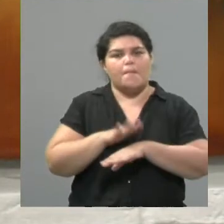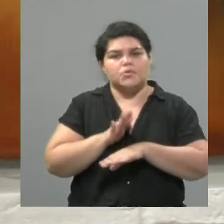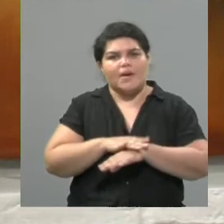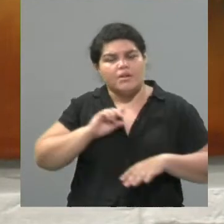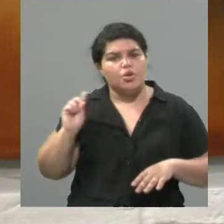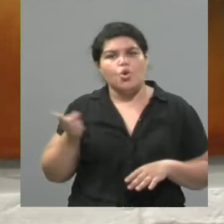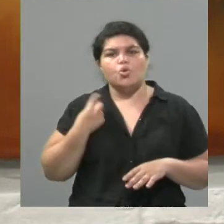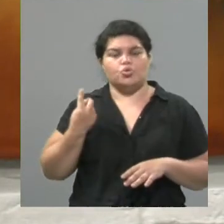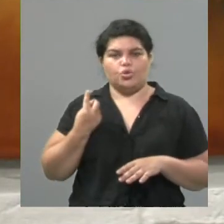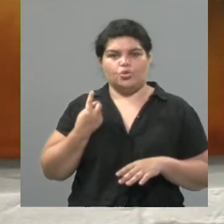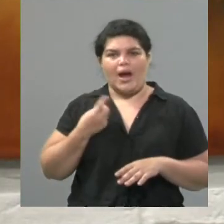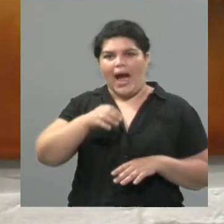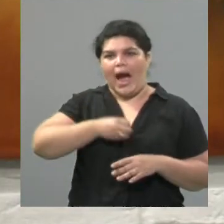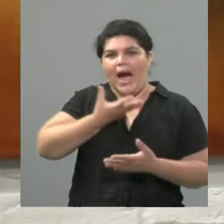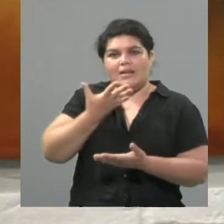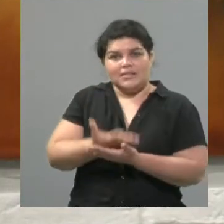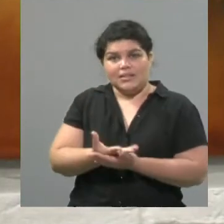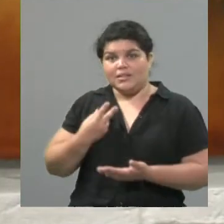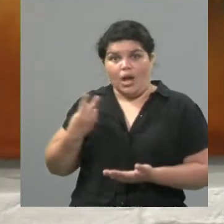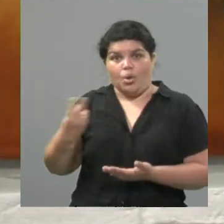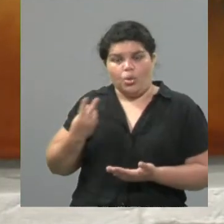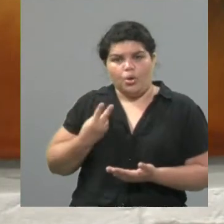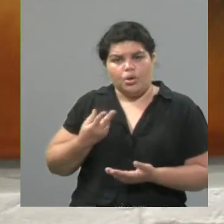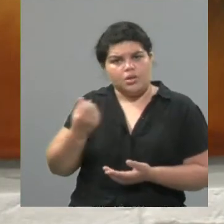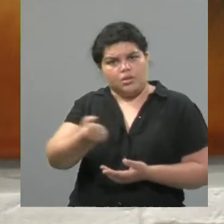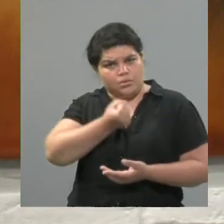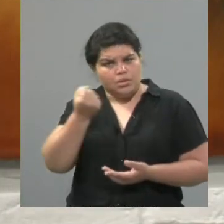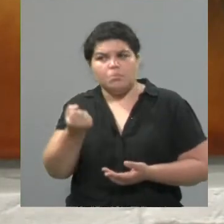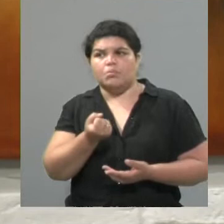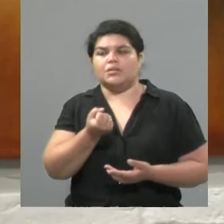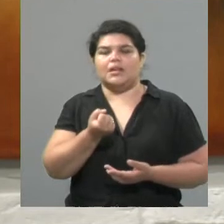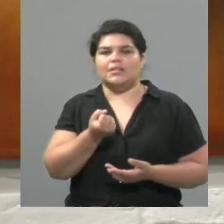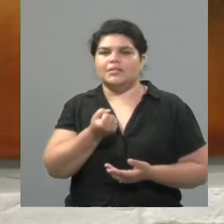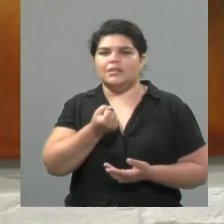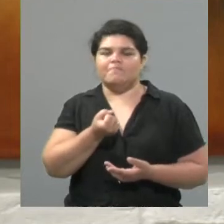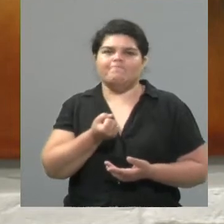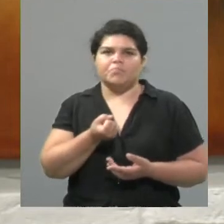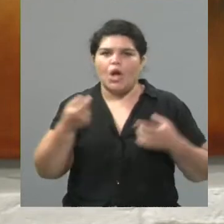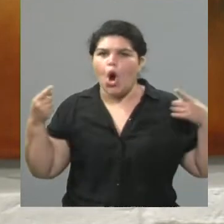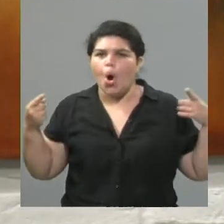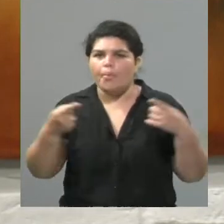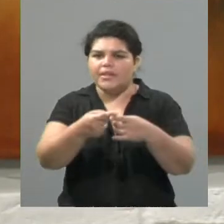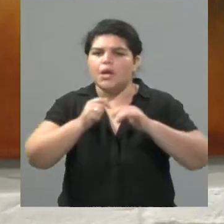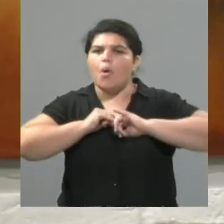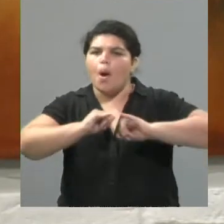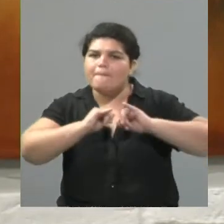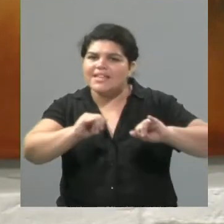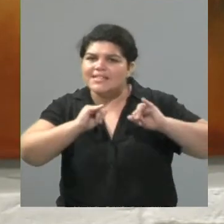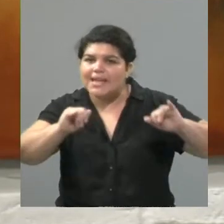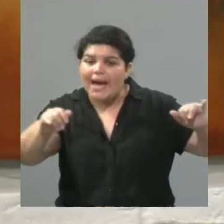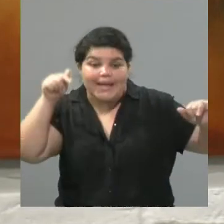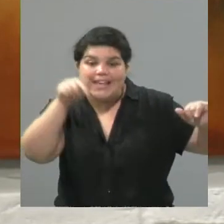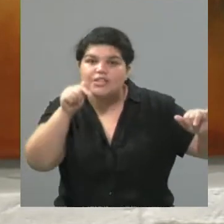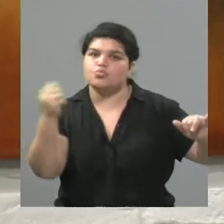también es interesante que uno sea artista con un mensaje y con algo, con una llegada diferente más allá de